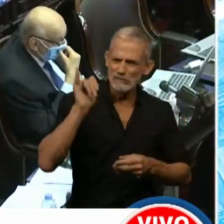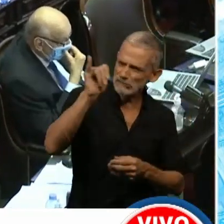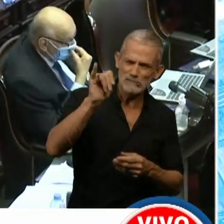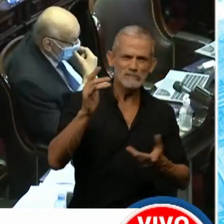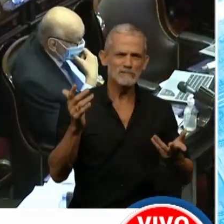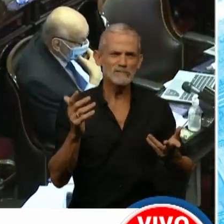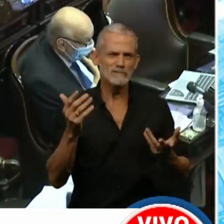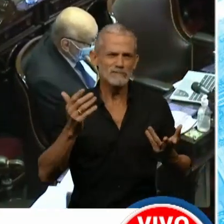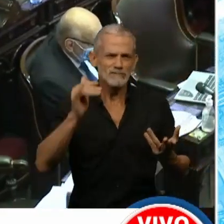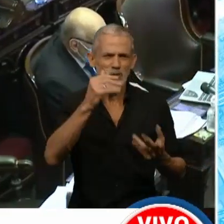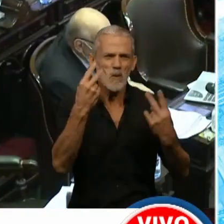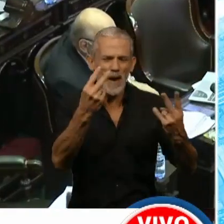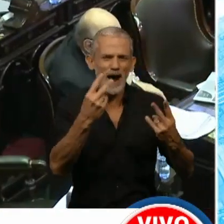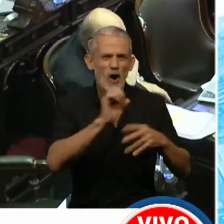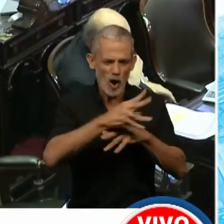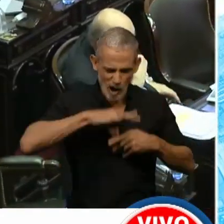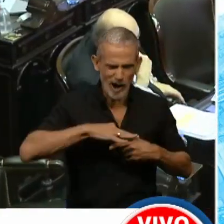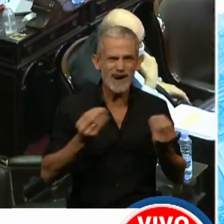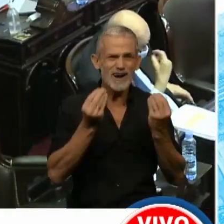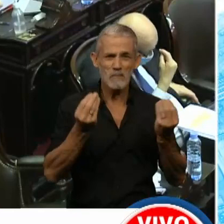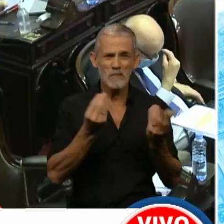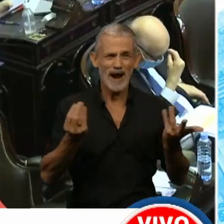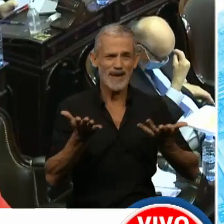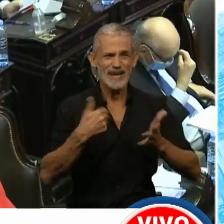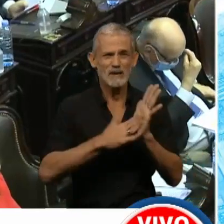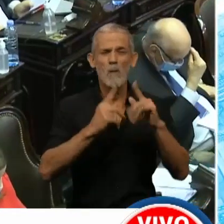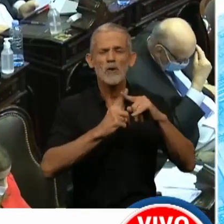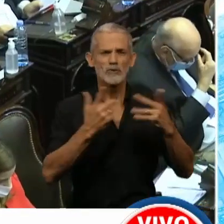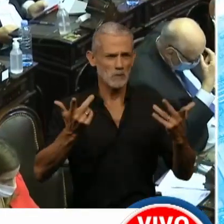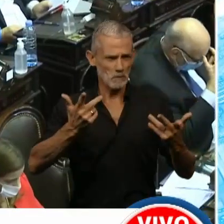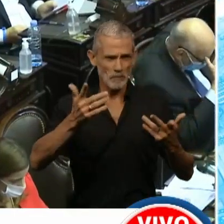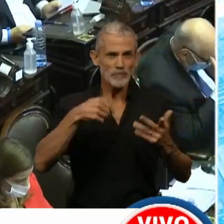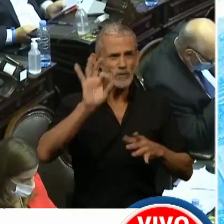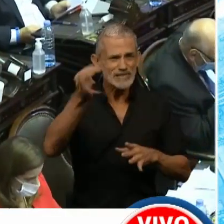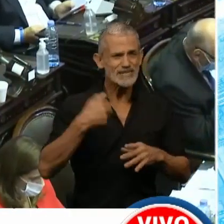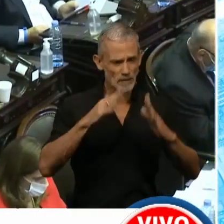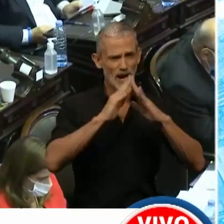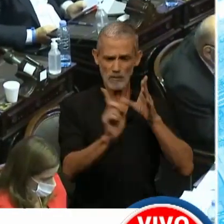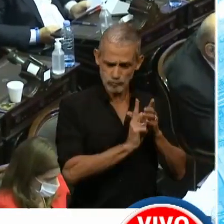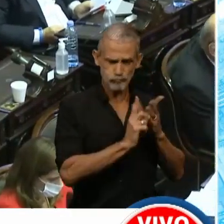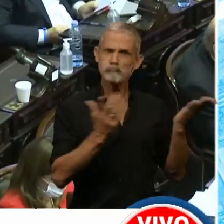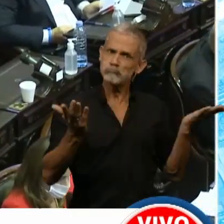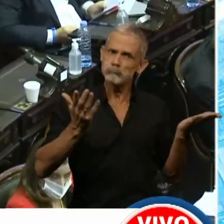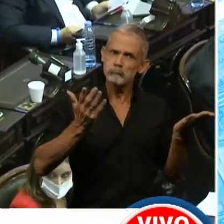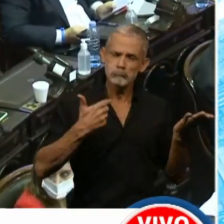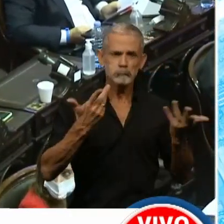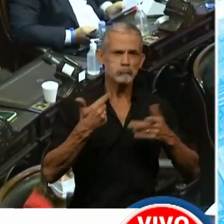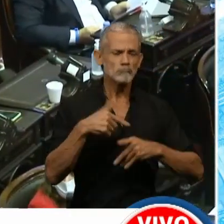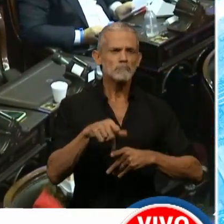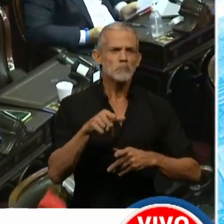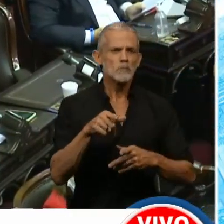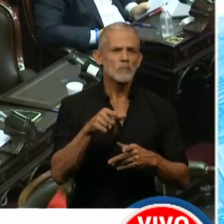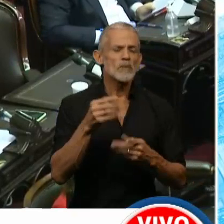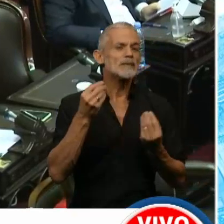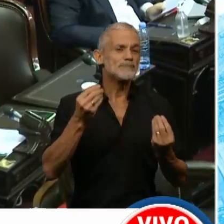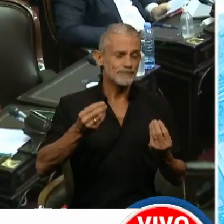viajado con COVID positivo porque usted ve que estoy encerrado y no cumplo ninguna función. Por